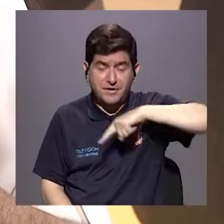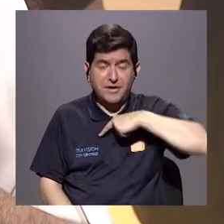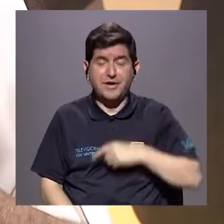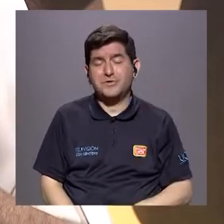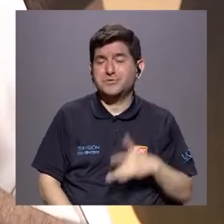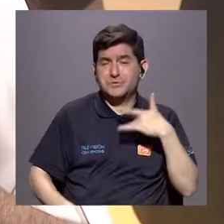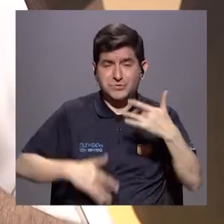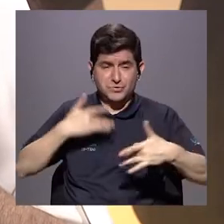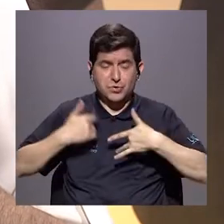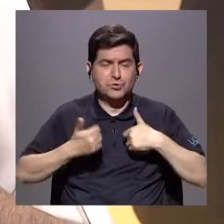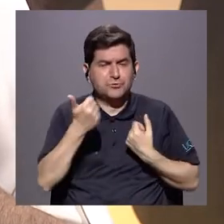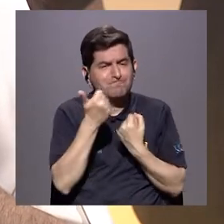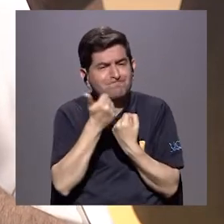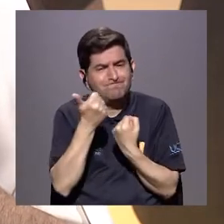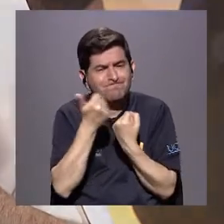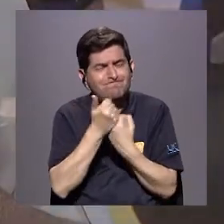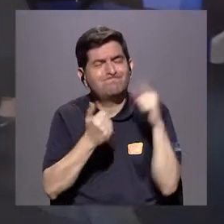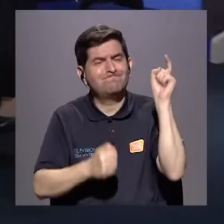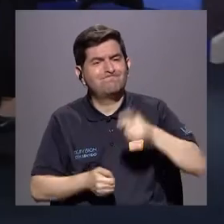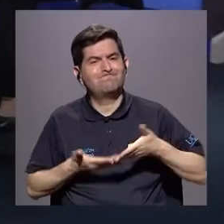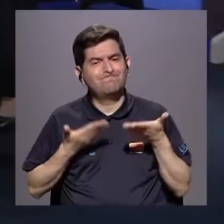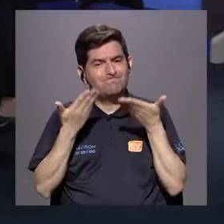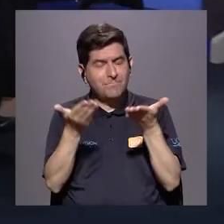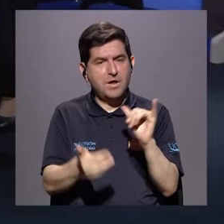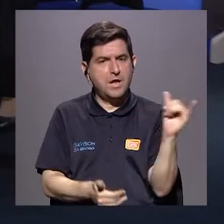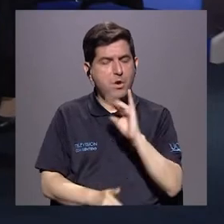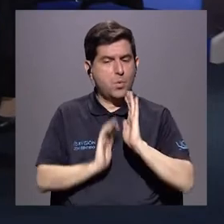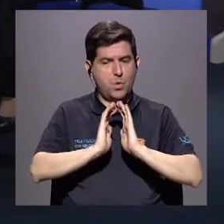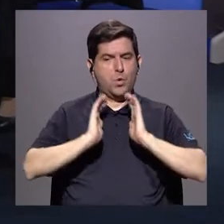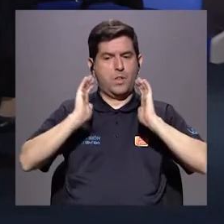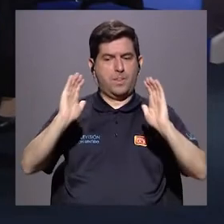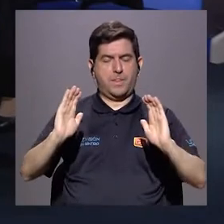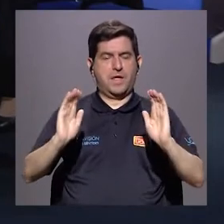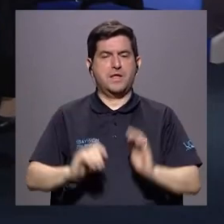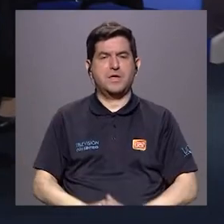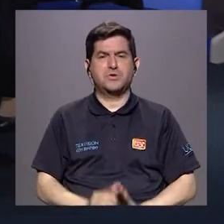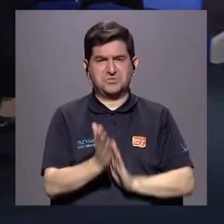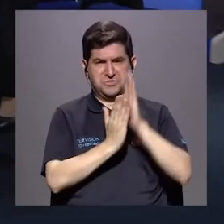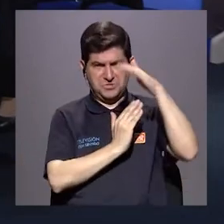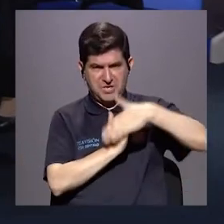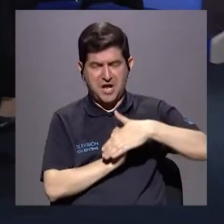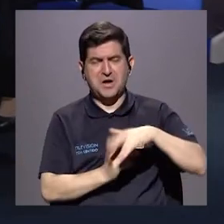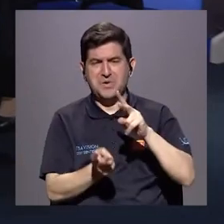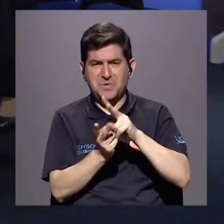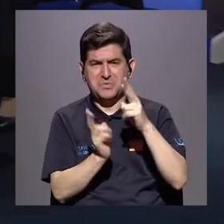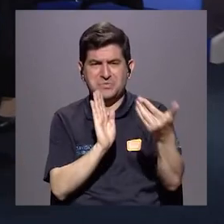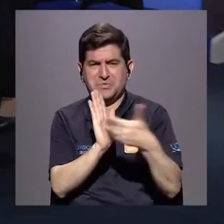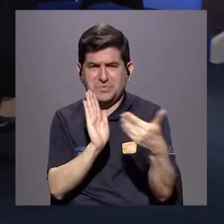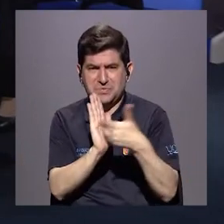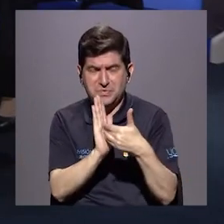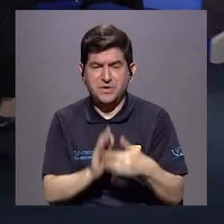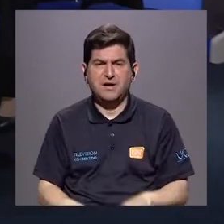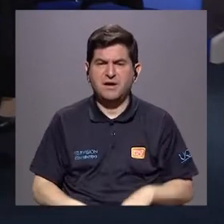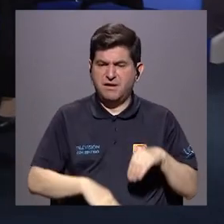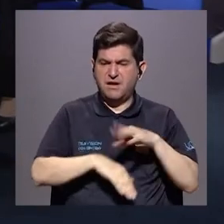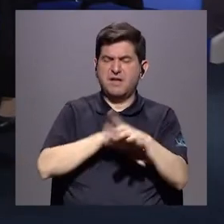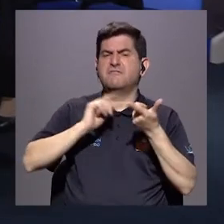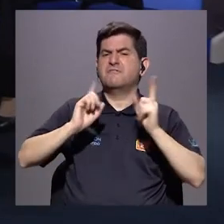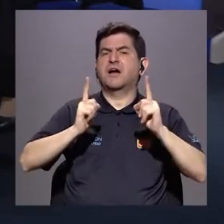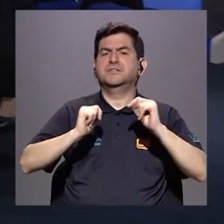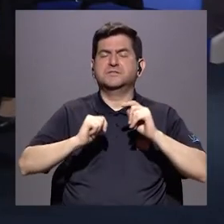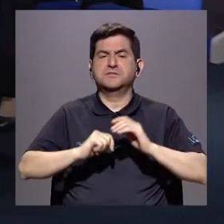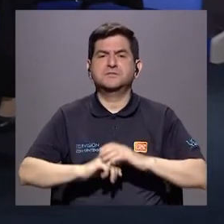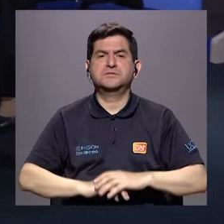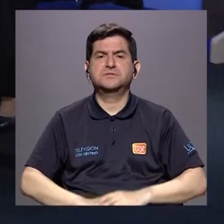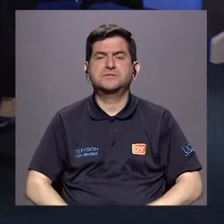la sensibilidad para darle el apoyo que necesita, al igual que los niños que han tenido abuso sexual. Ahora, ¿las consecuencias cuáles son?